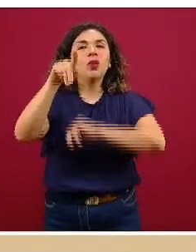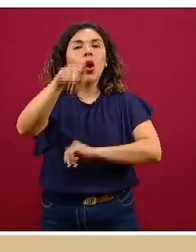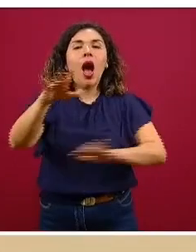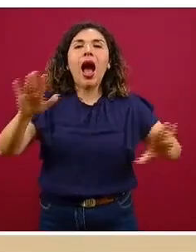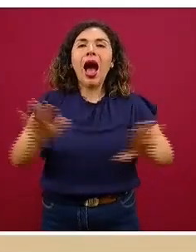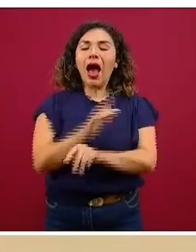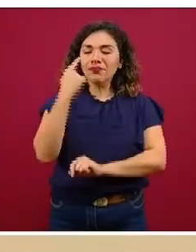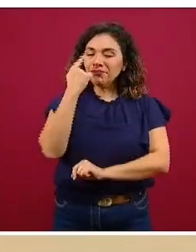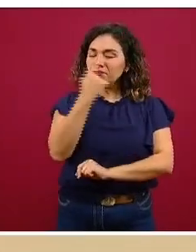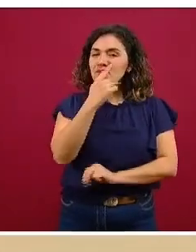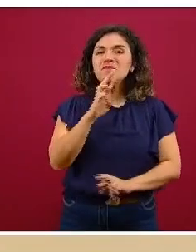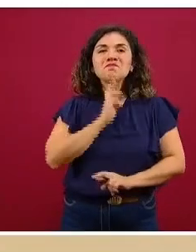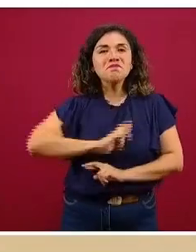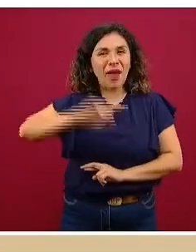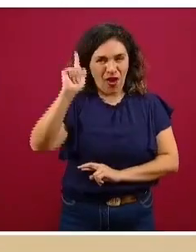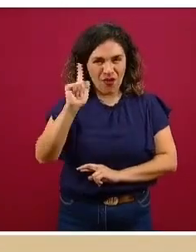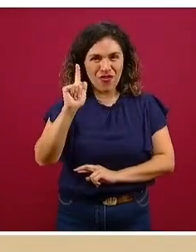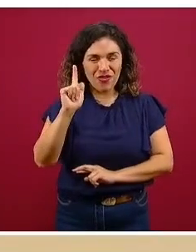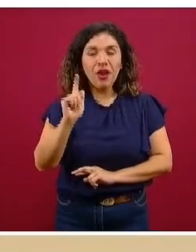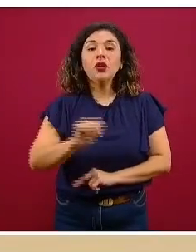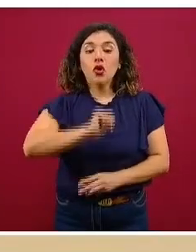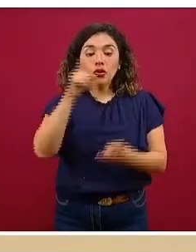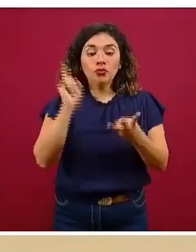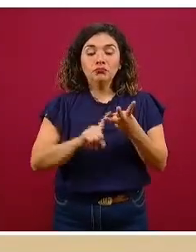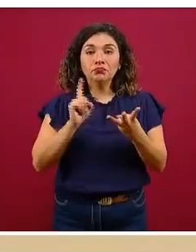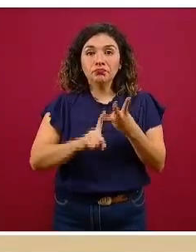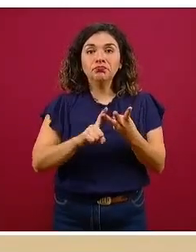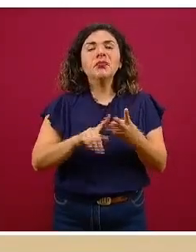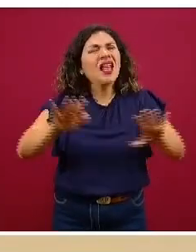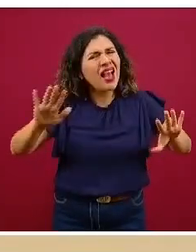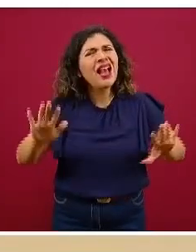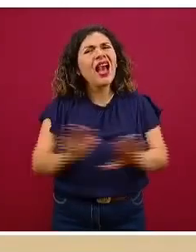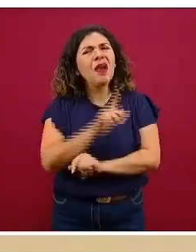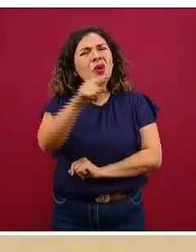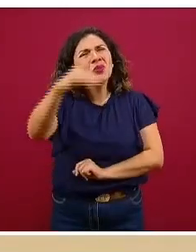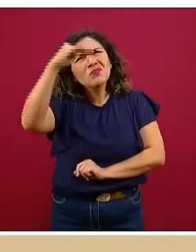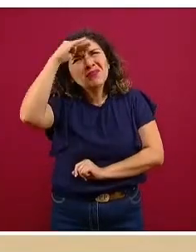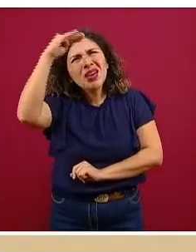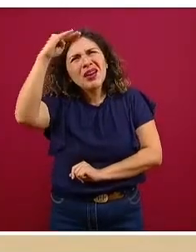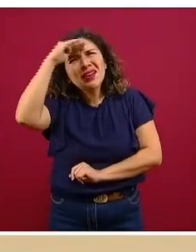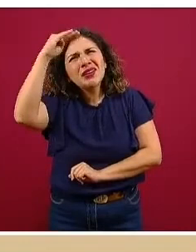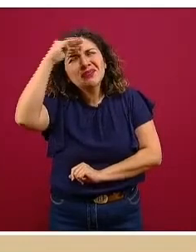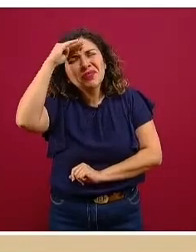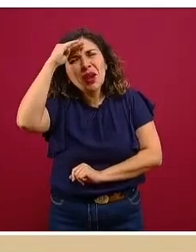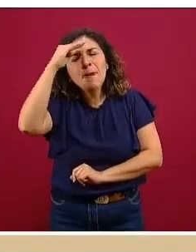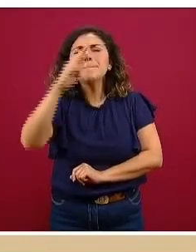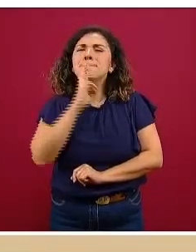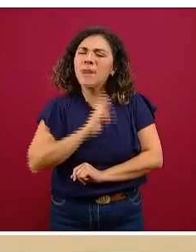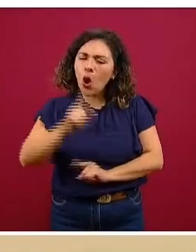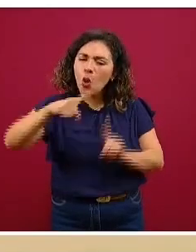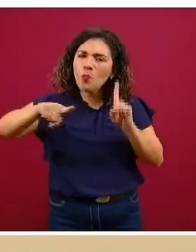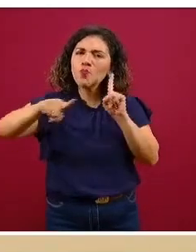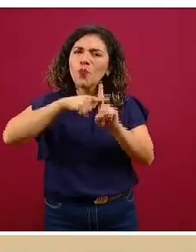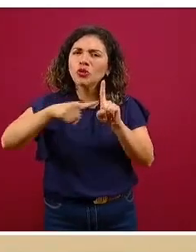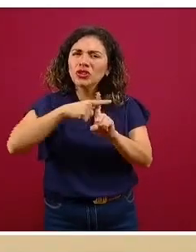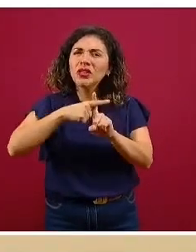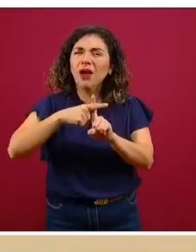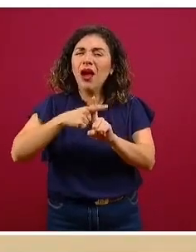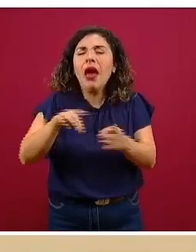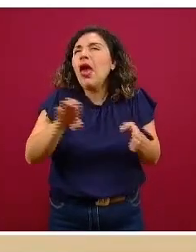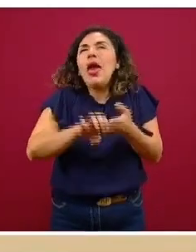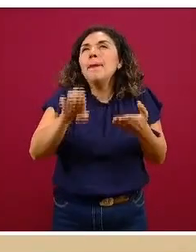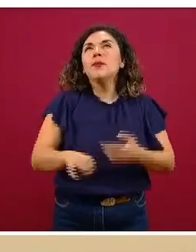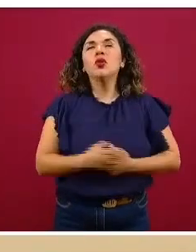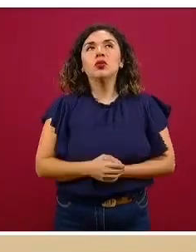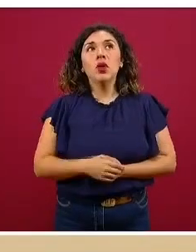visión más adelante. La otra es también cambiar nuestro pensamiento hacia una forma más positiva. Es decir, en lugar